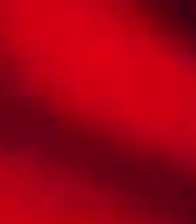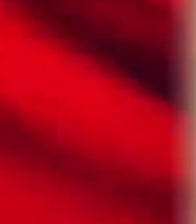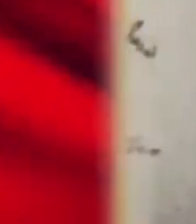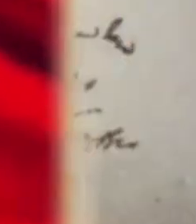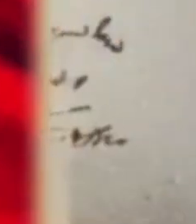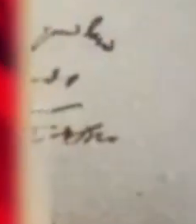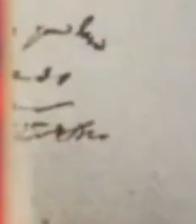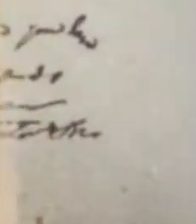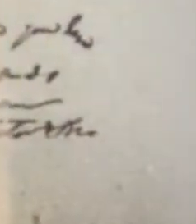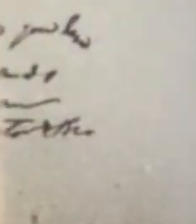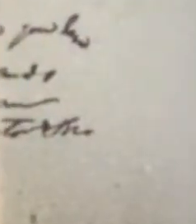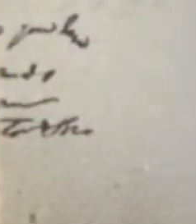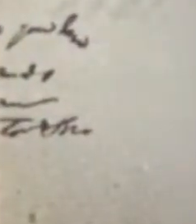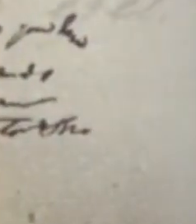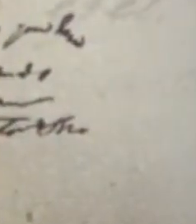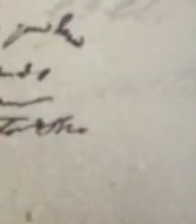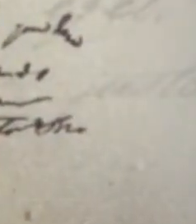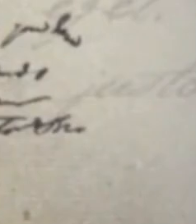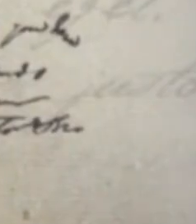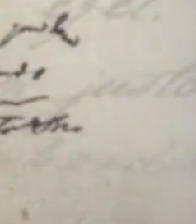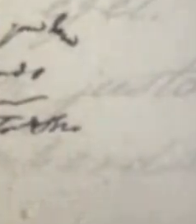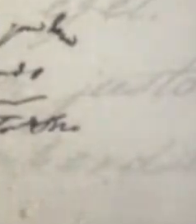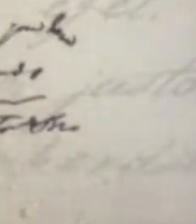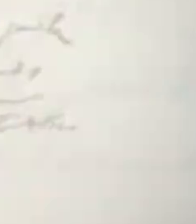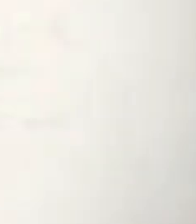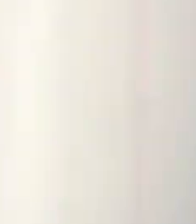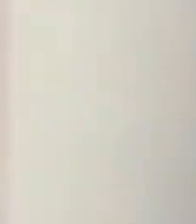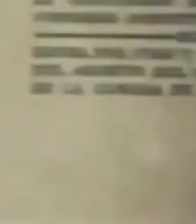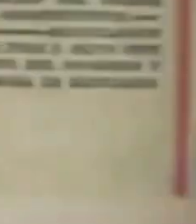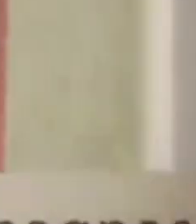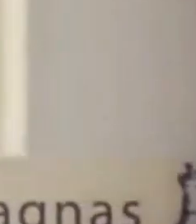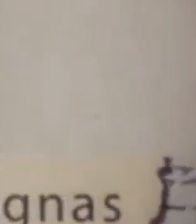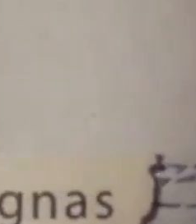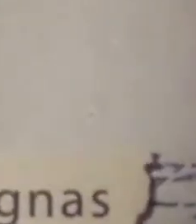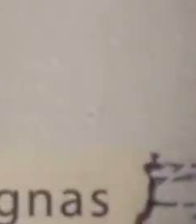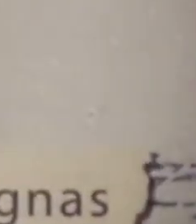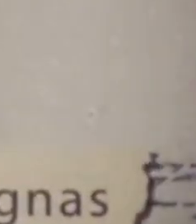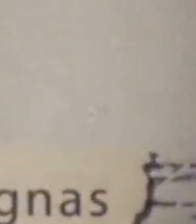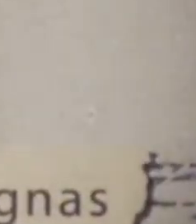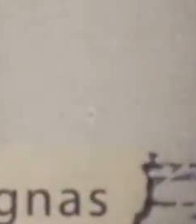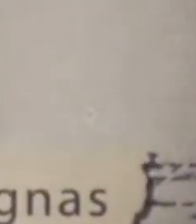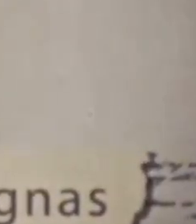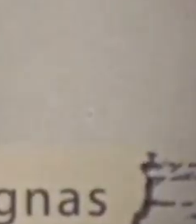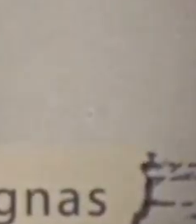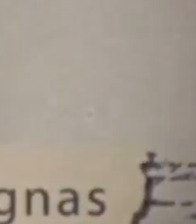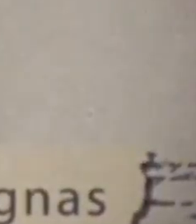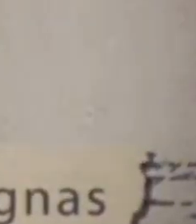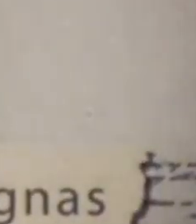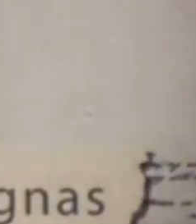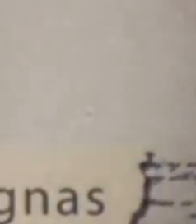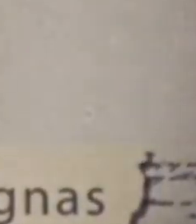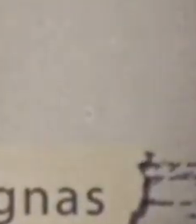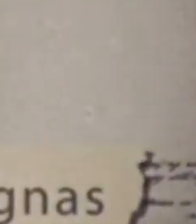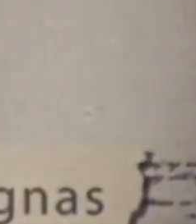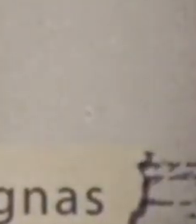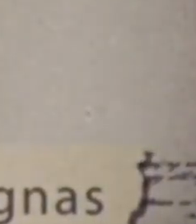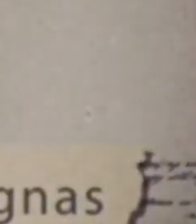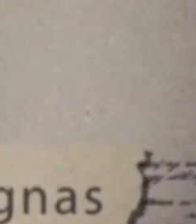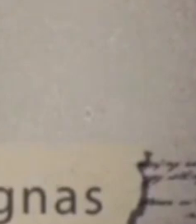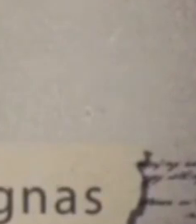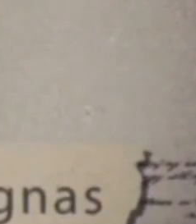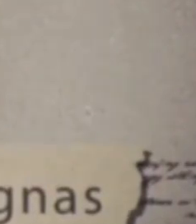A través de la historia, nuestro país ha sido regido por 12 cartas magnas, documentos del más alto rango,